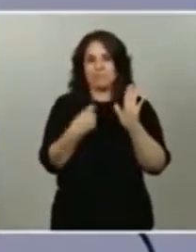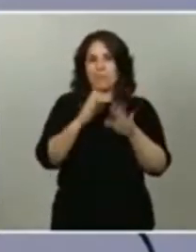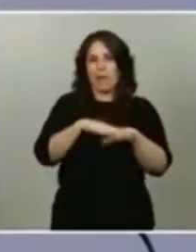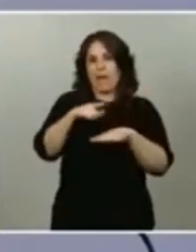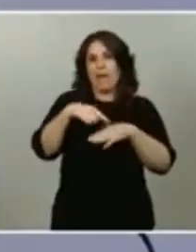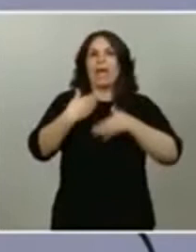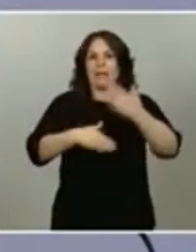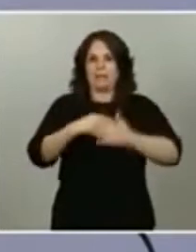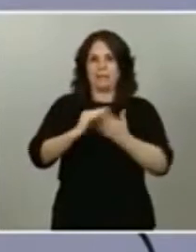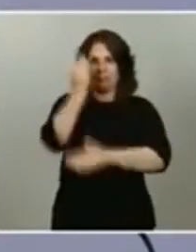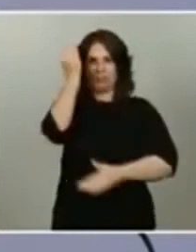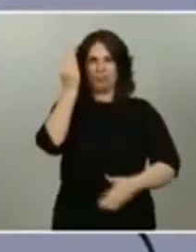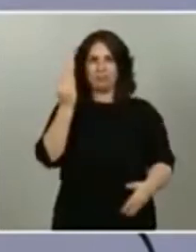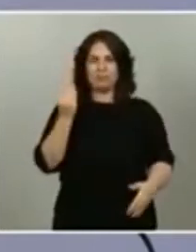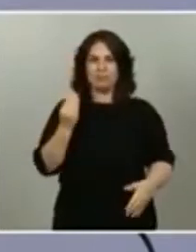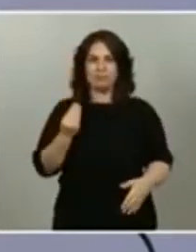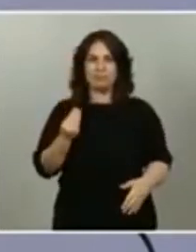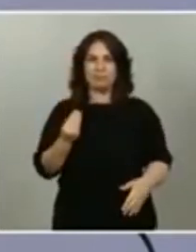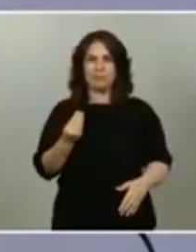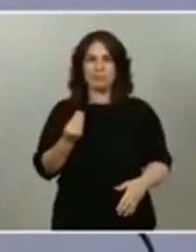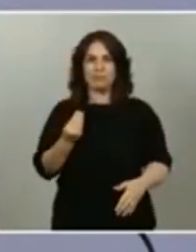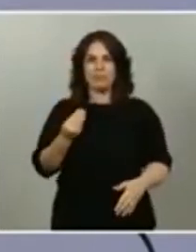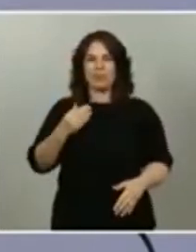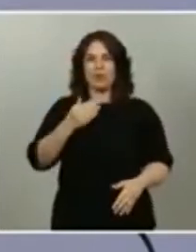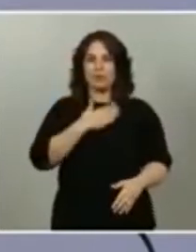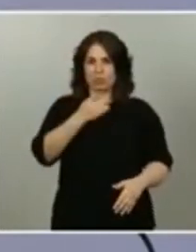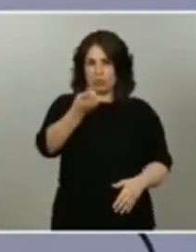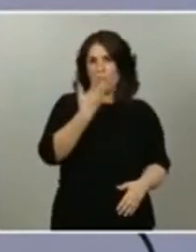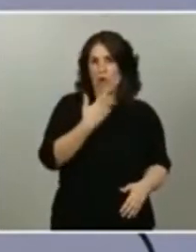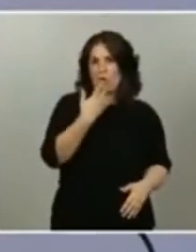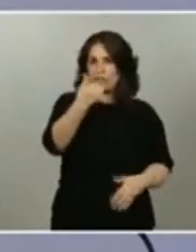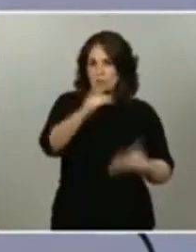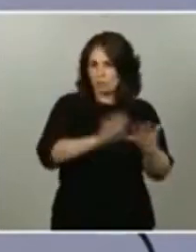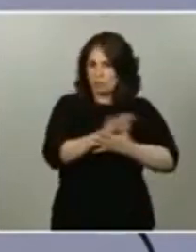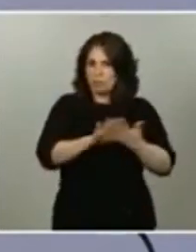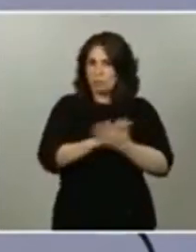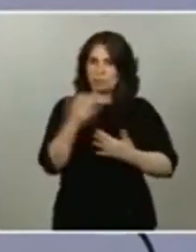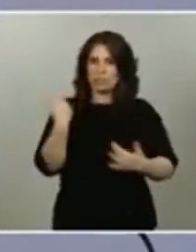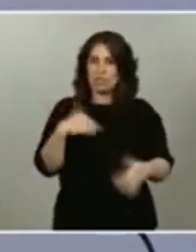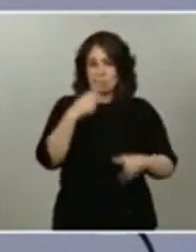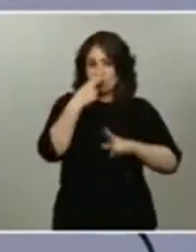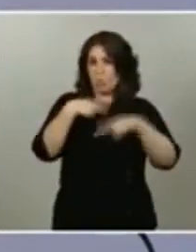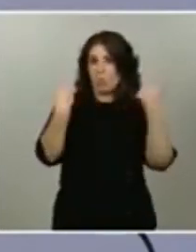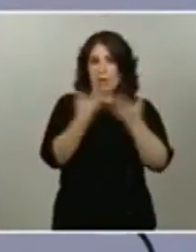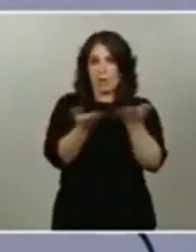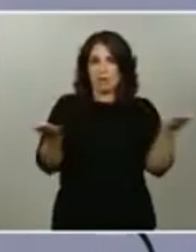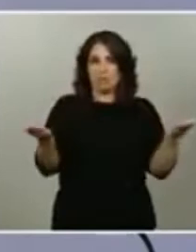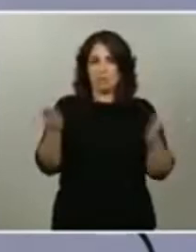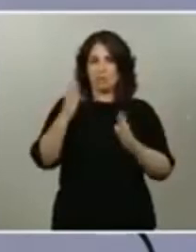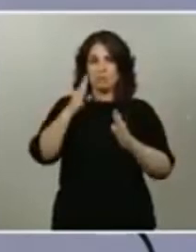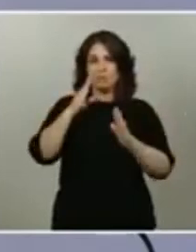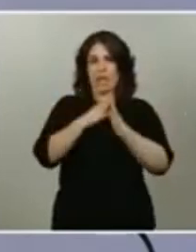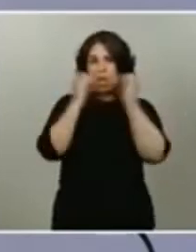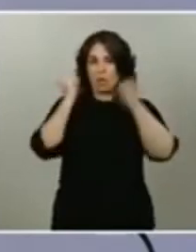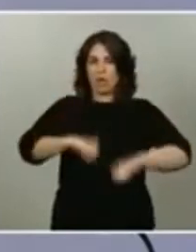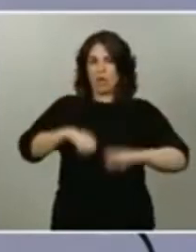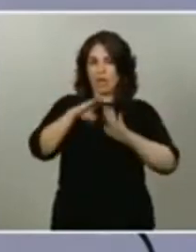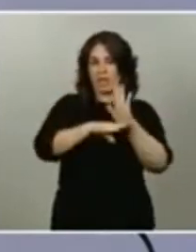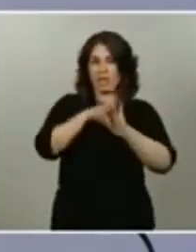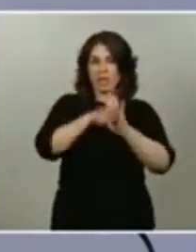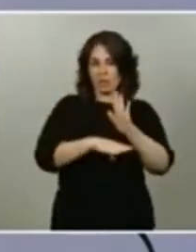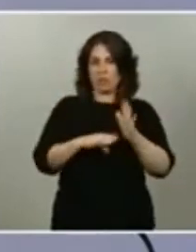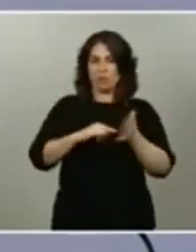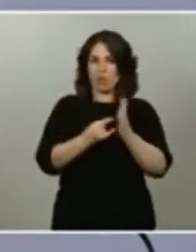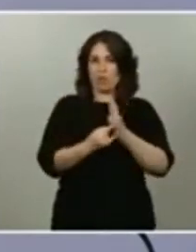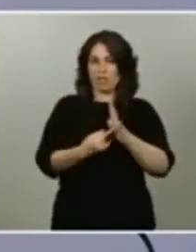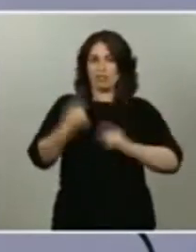cuerpo es el que usted conoce y acaba de mencionar que ha sido siempre público está en el acuerdo programático está en el proyecto de presupuesto pero